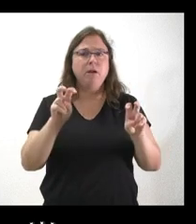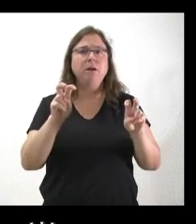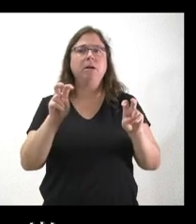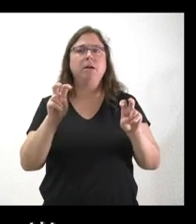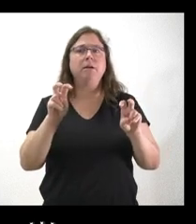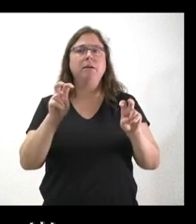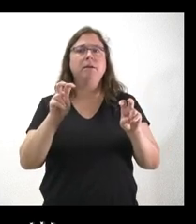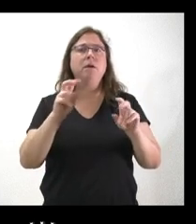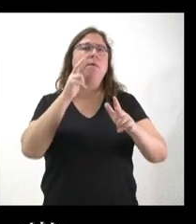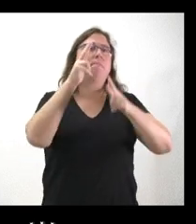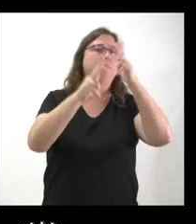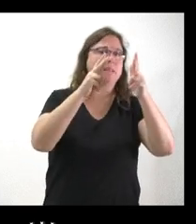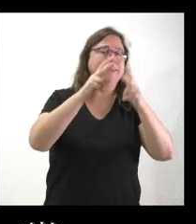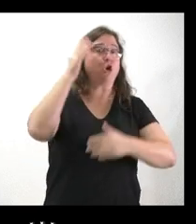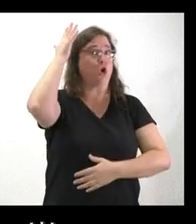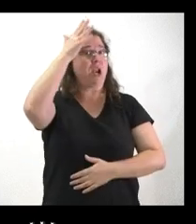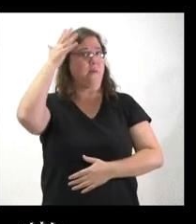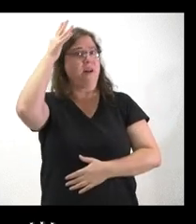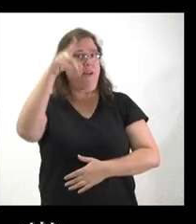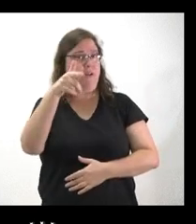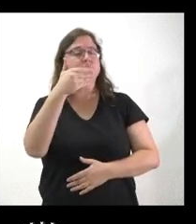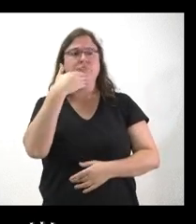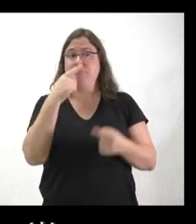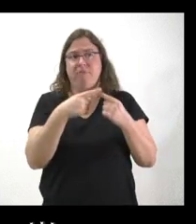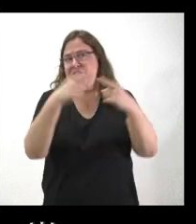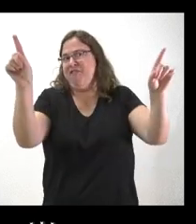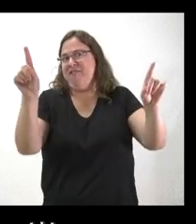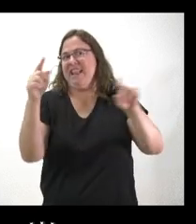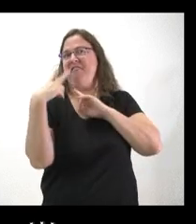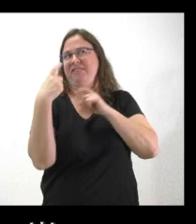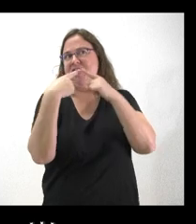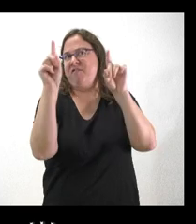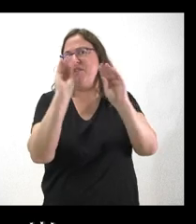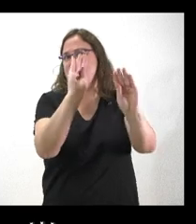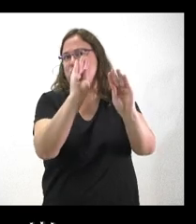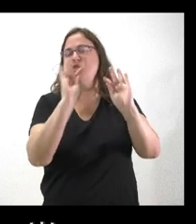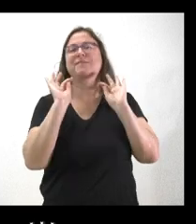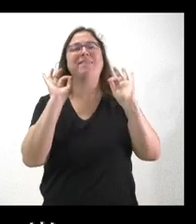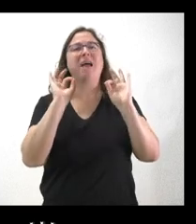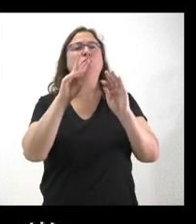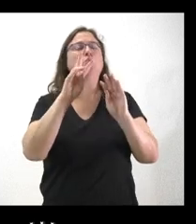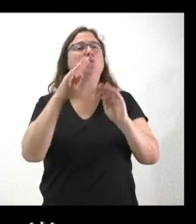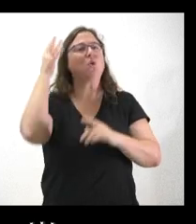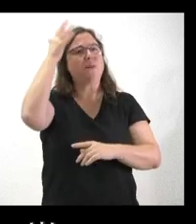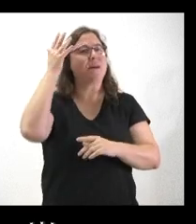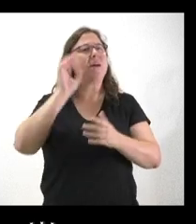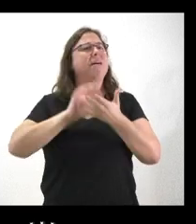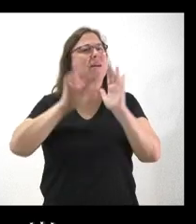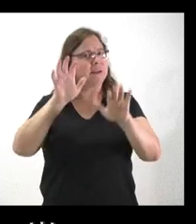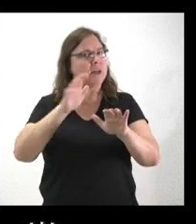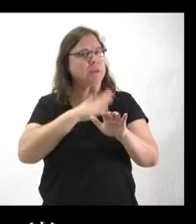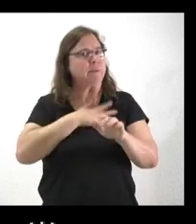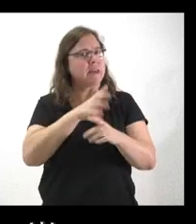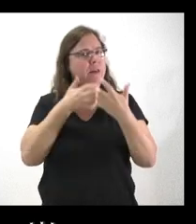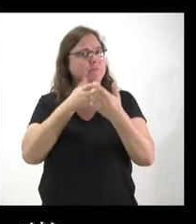País Vasco y Navarra en el régimen fiscal, foral, etcétera. Castilla y León, ¿está dispuesta también a dar esa batalla?